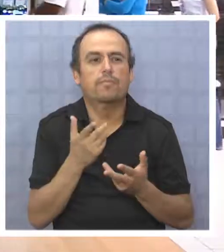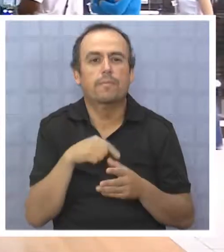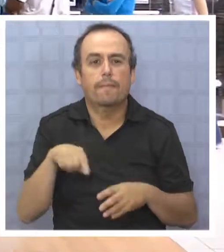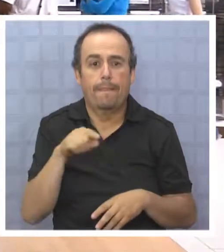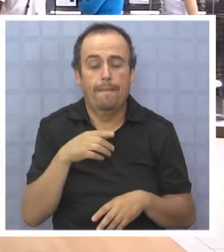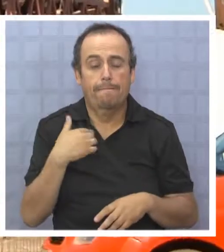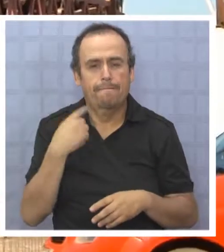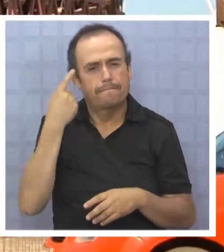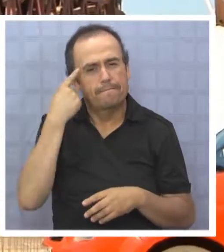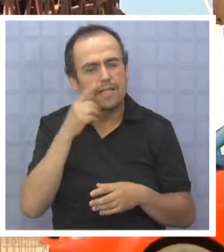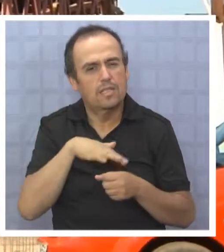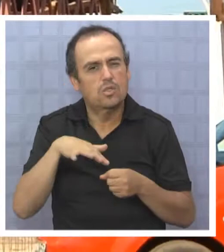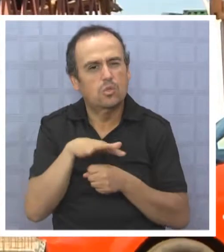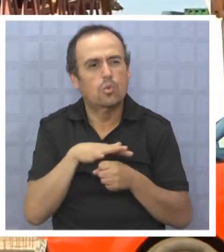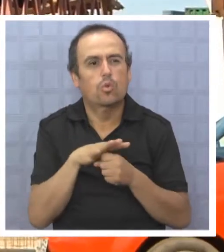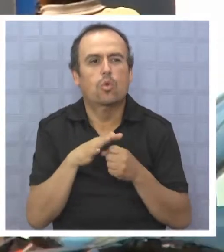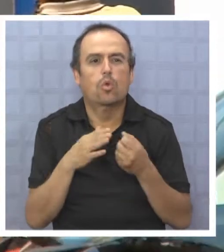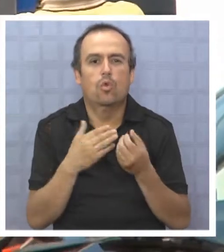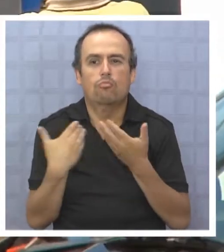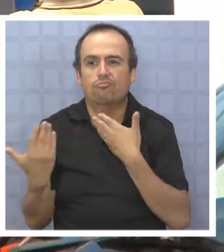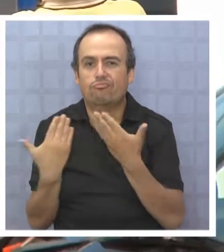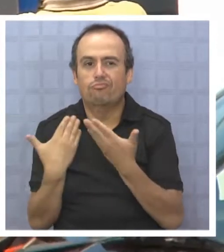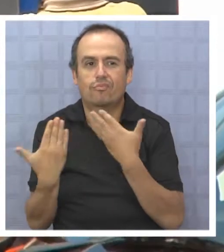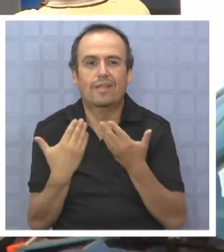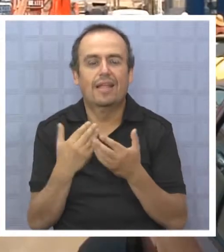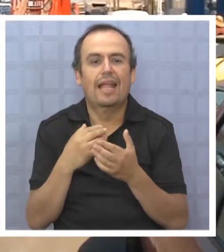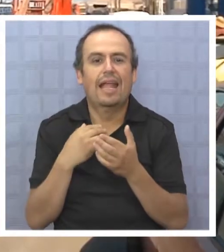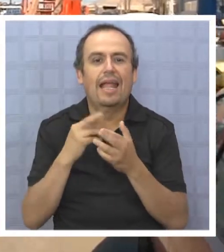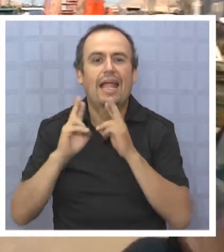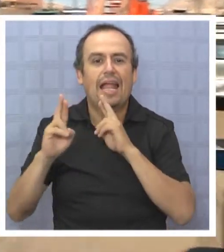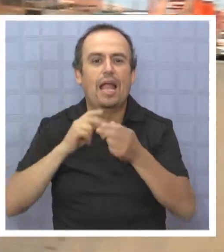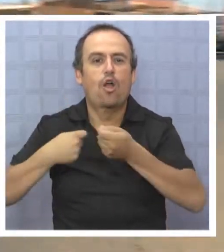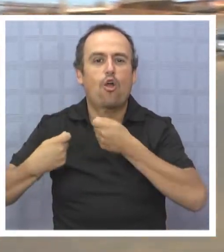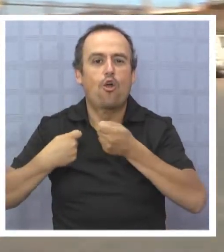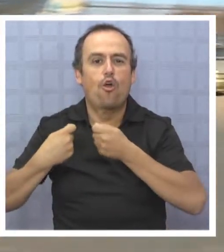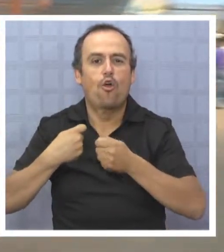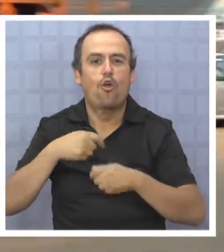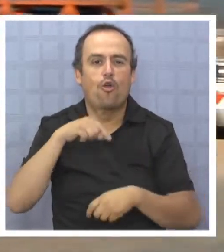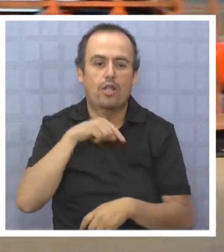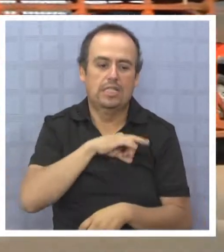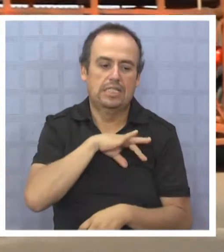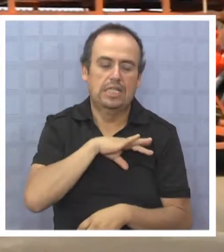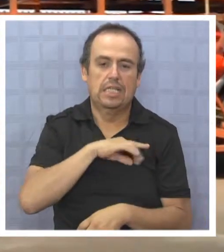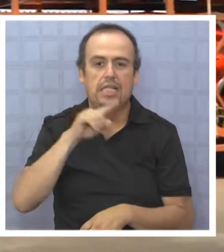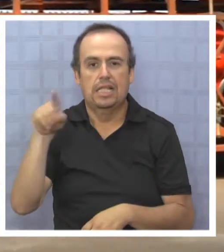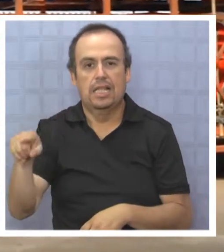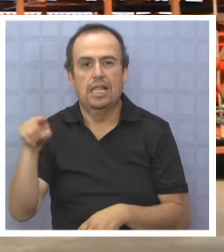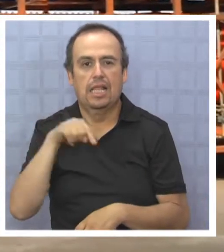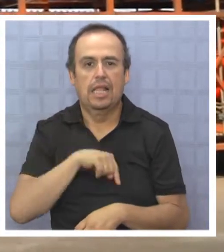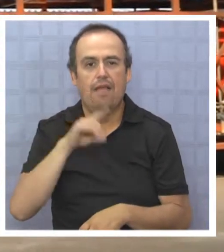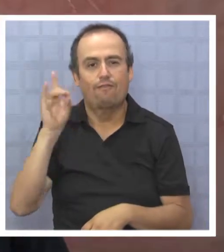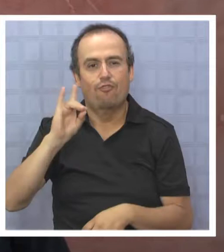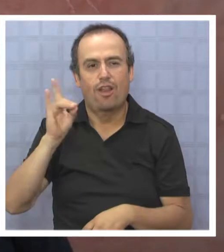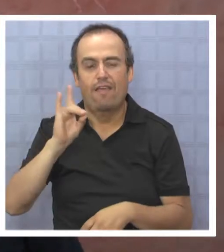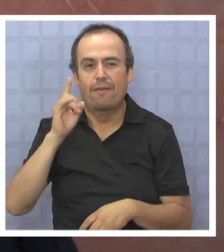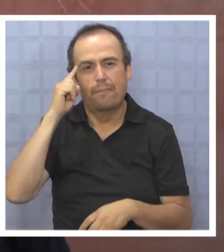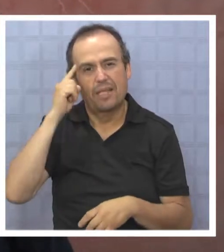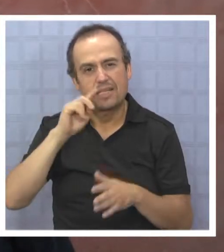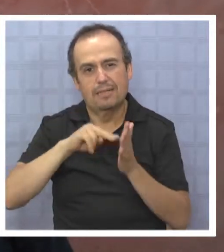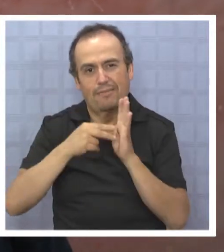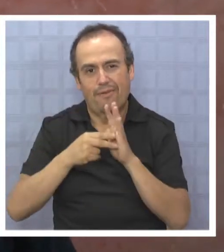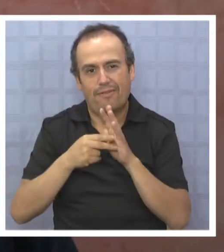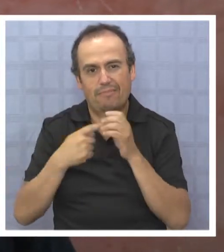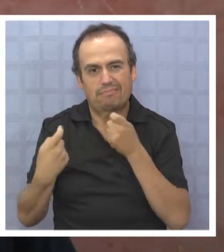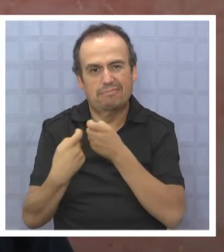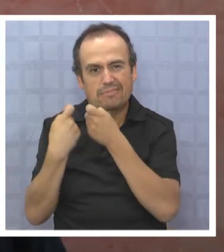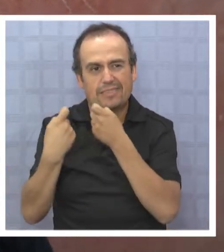de situaciones altere el día a día de las relaciones comerciales desde y hacia Iquique. Creo que sí, ya que si hay una